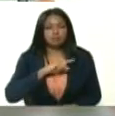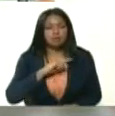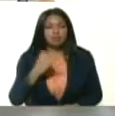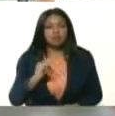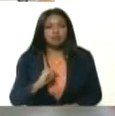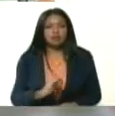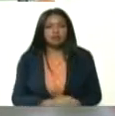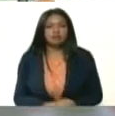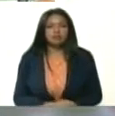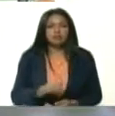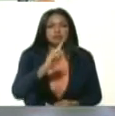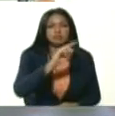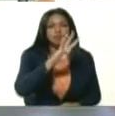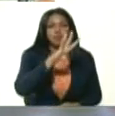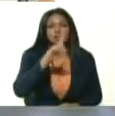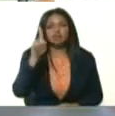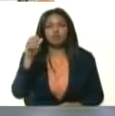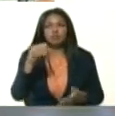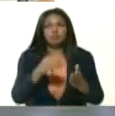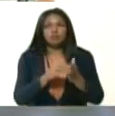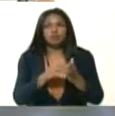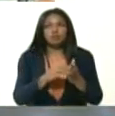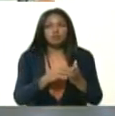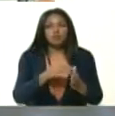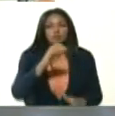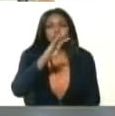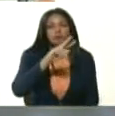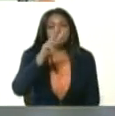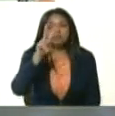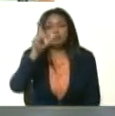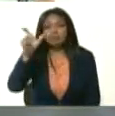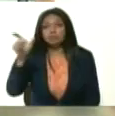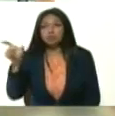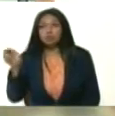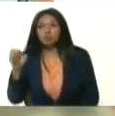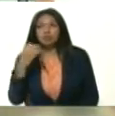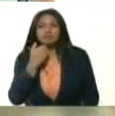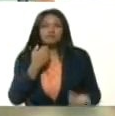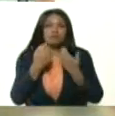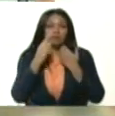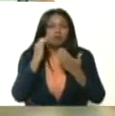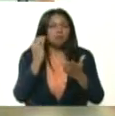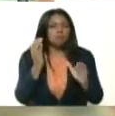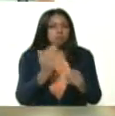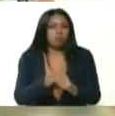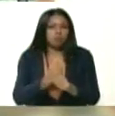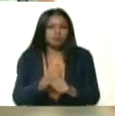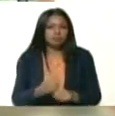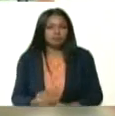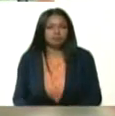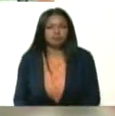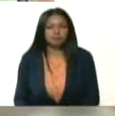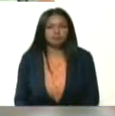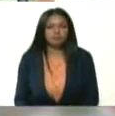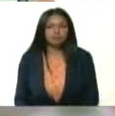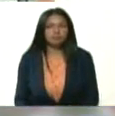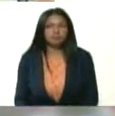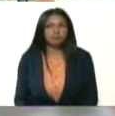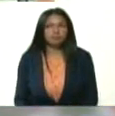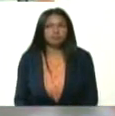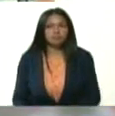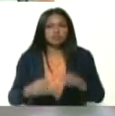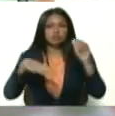141.942 contagiados comprobados y